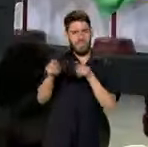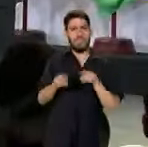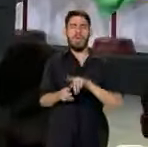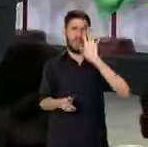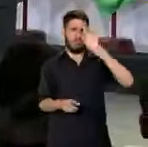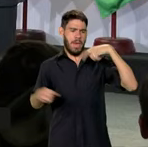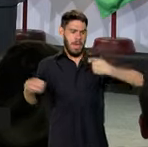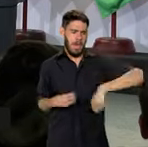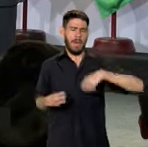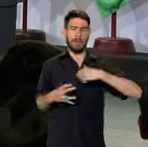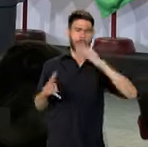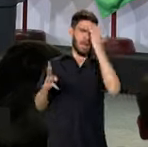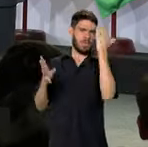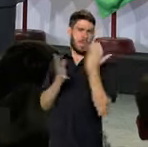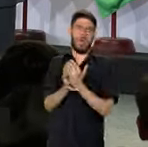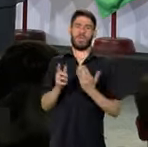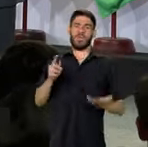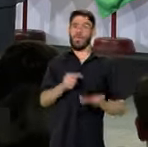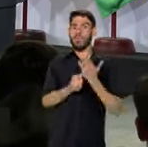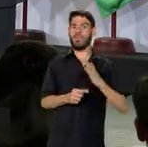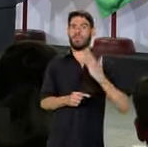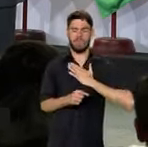esta necesidad de cumplir la palabra.